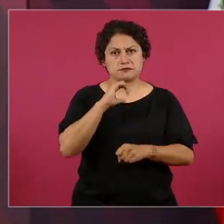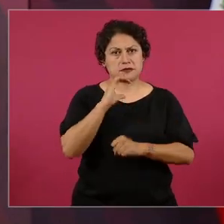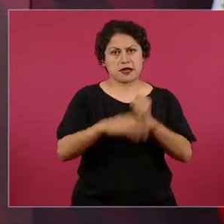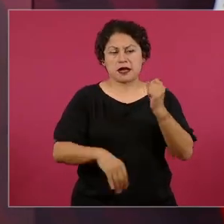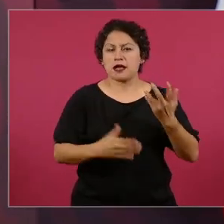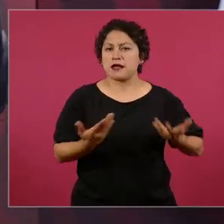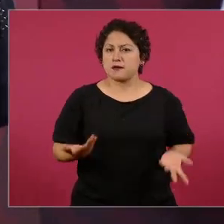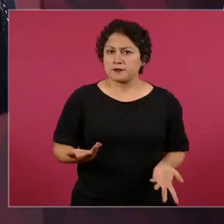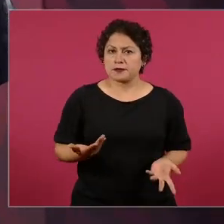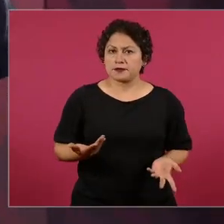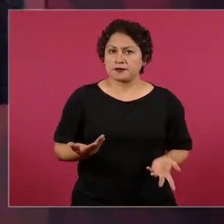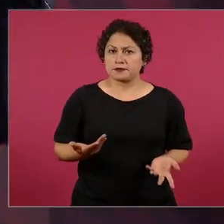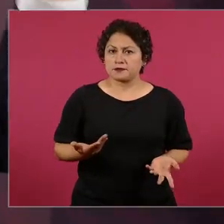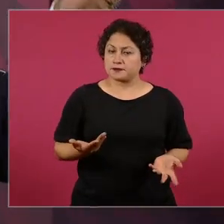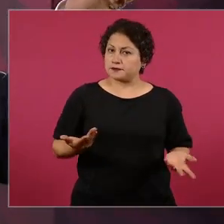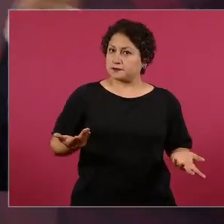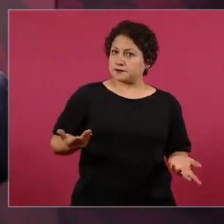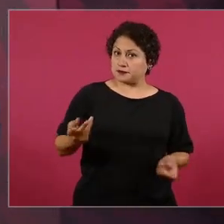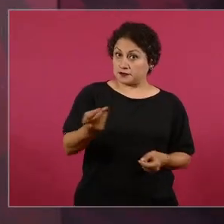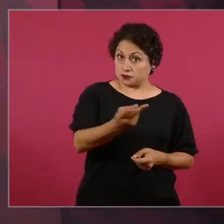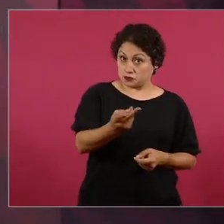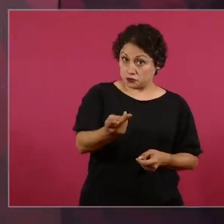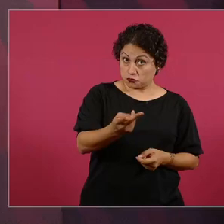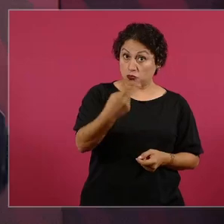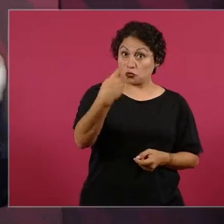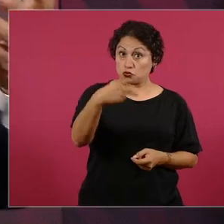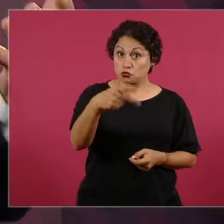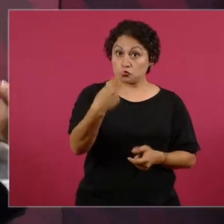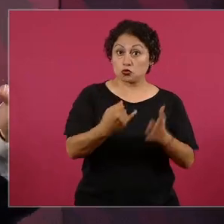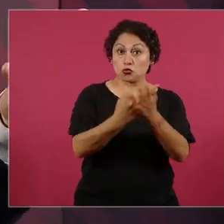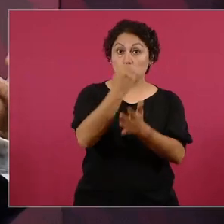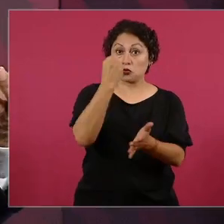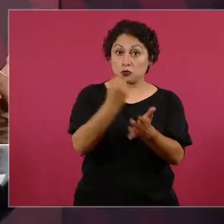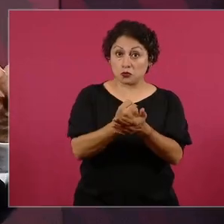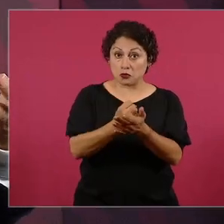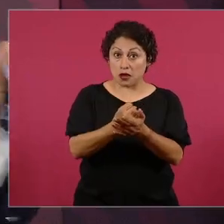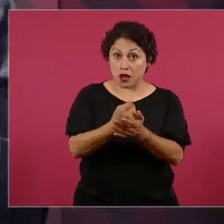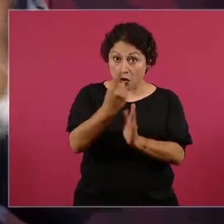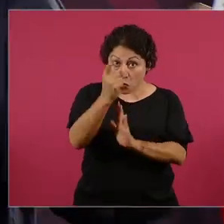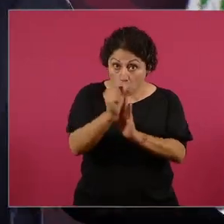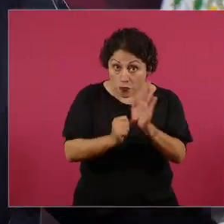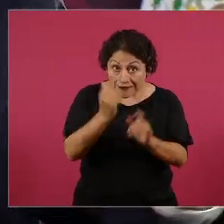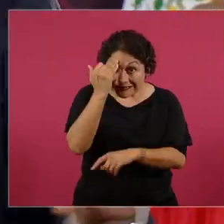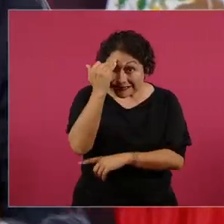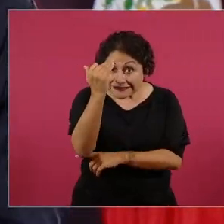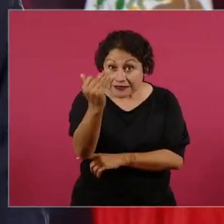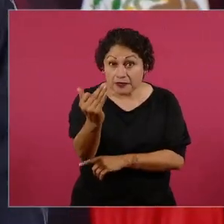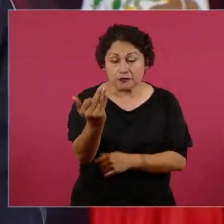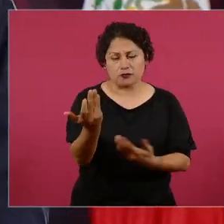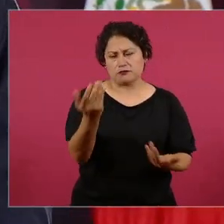y ni modo que les lleve tanto tiempo. Además, ya es cosa juzgada